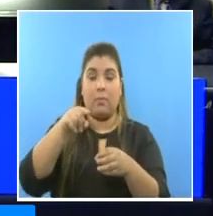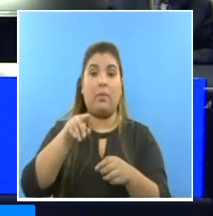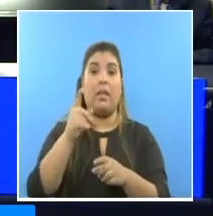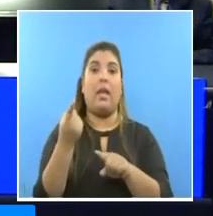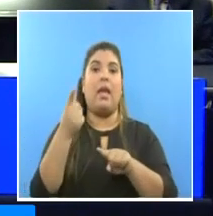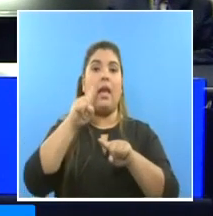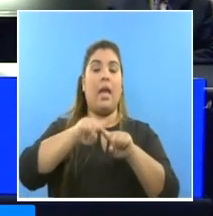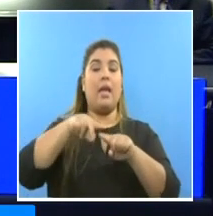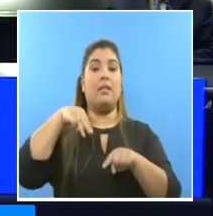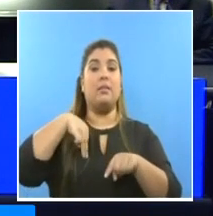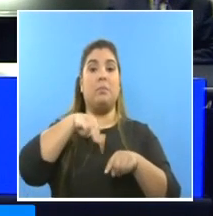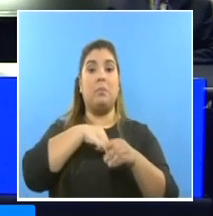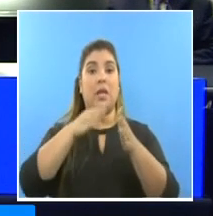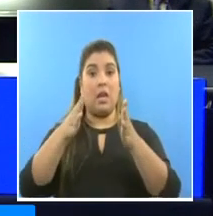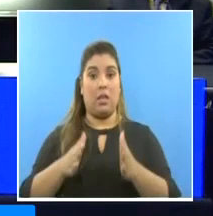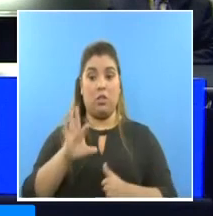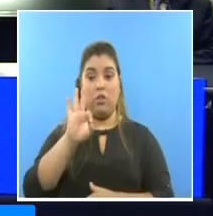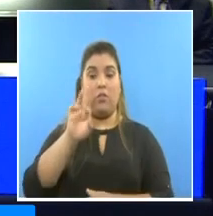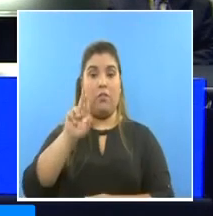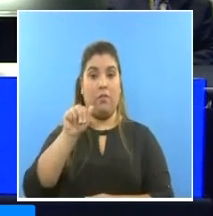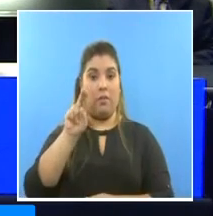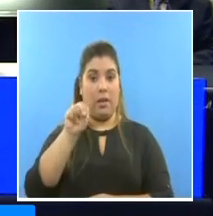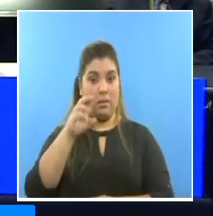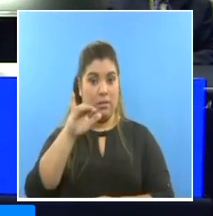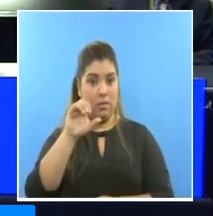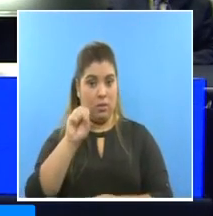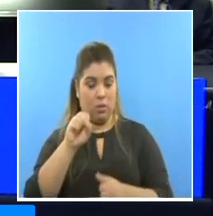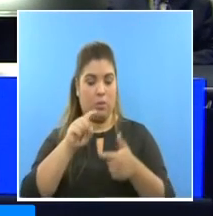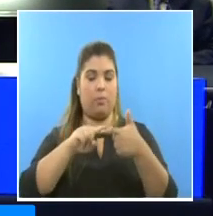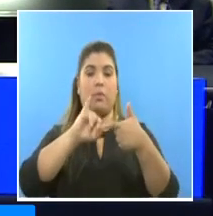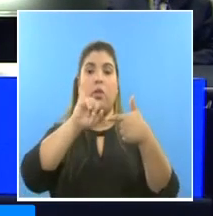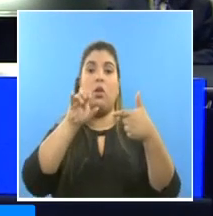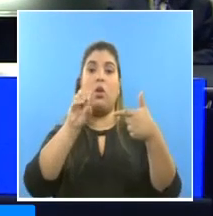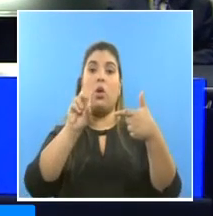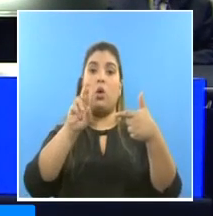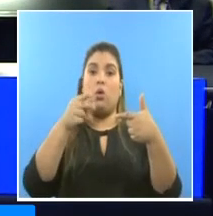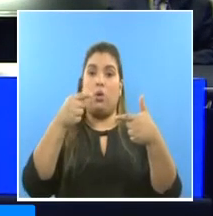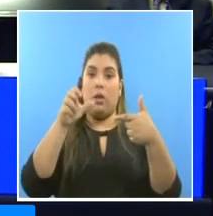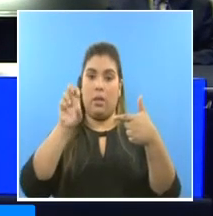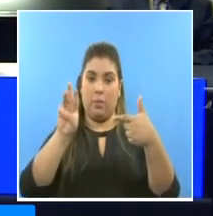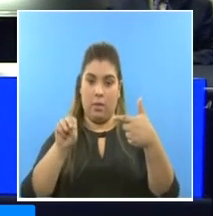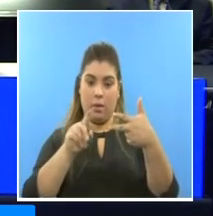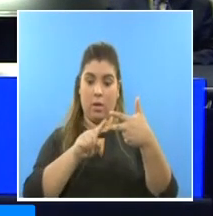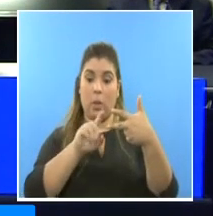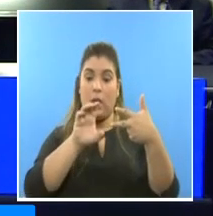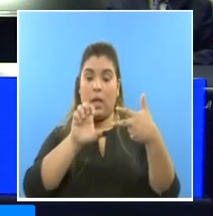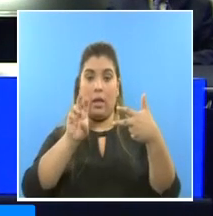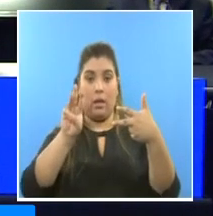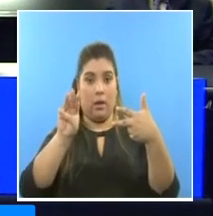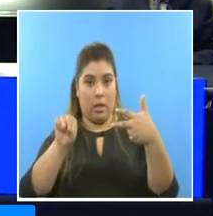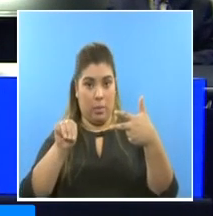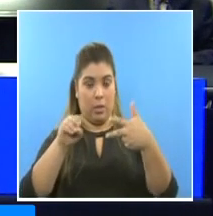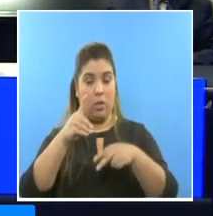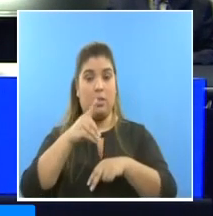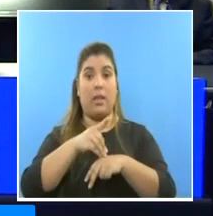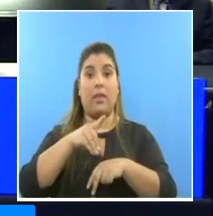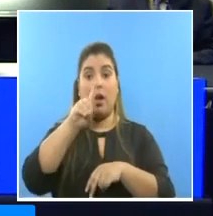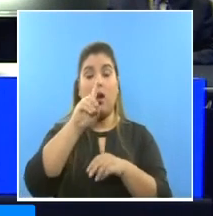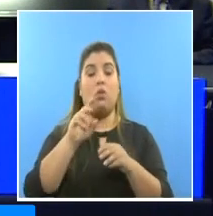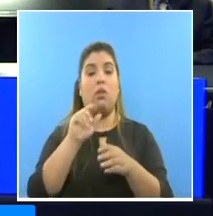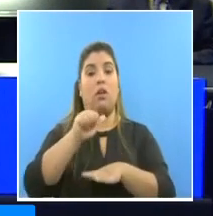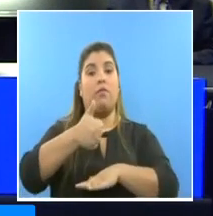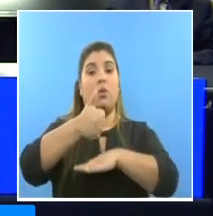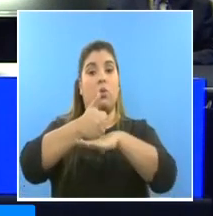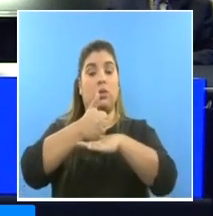francisco sánchez cárdenas jorge medrano camilo alein enrique mendoza decano de la facultad de